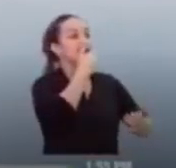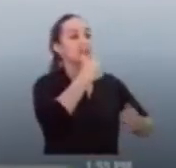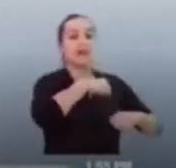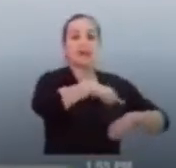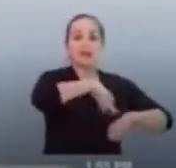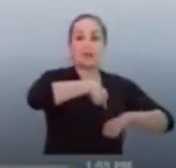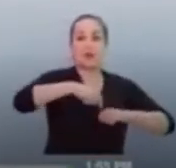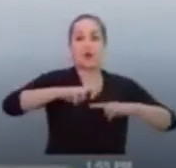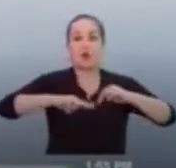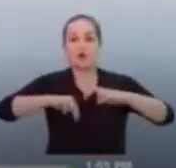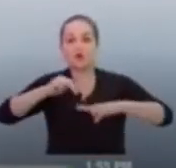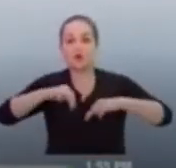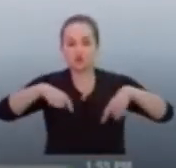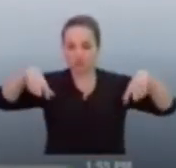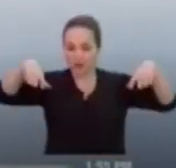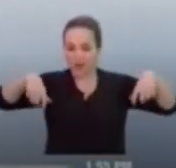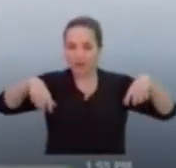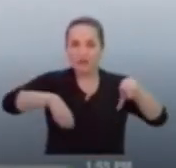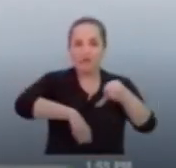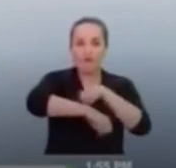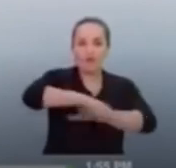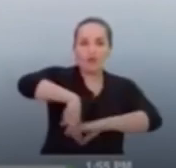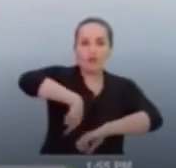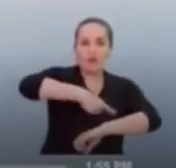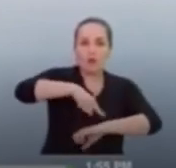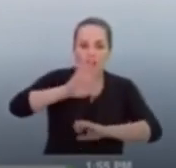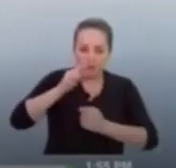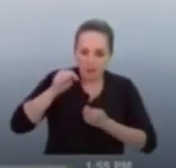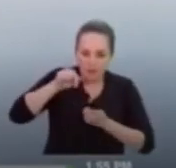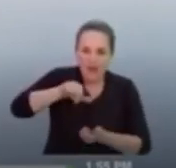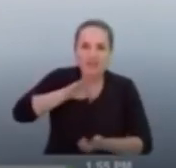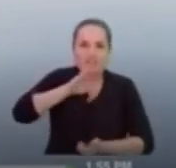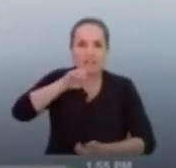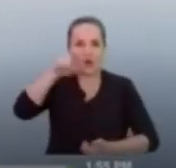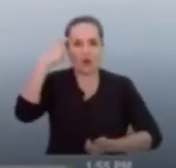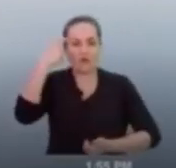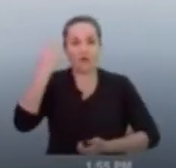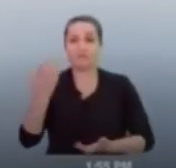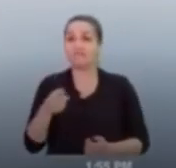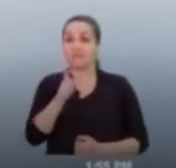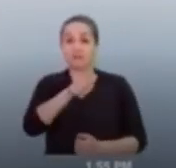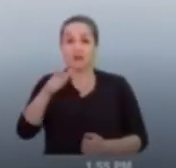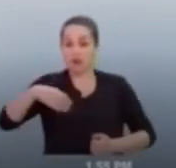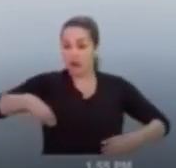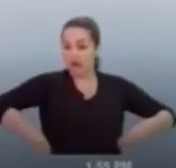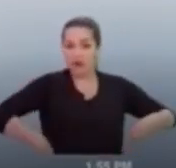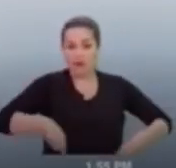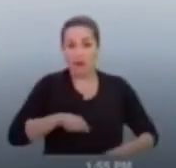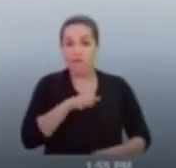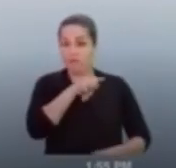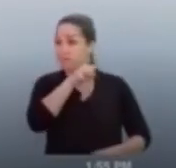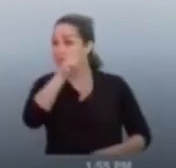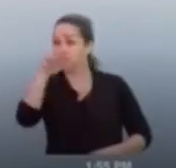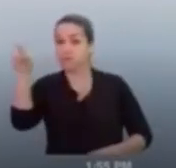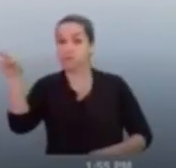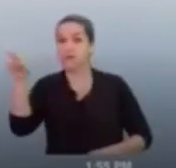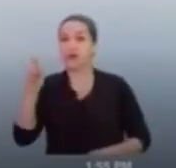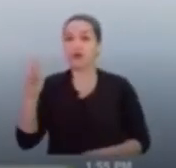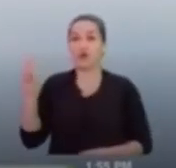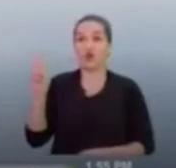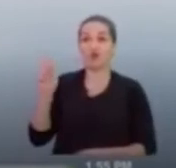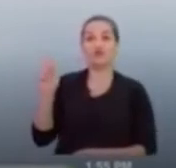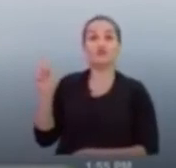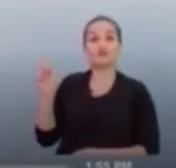canchas de fútbol con dineros públicos. Personas que de manera inestrupulosa se están llevando en los recursos públicos. En pantalla